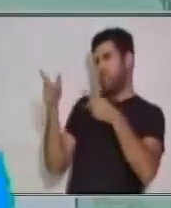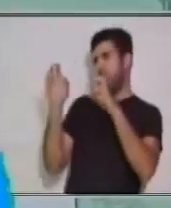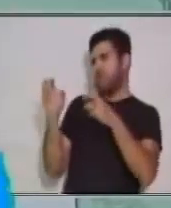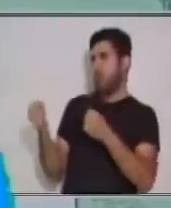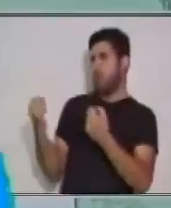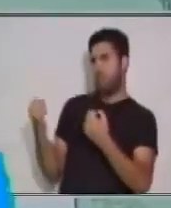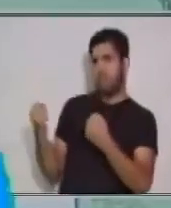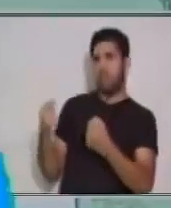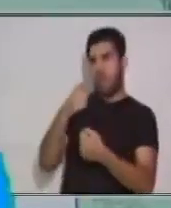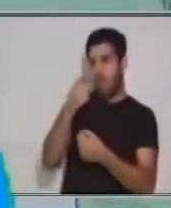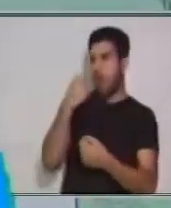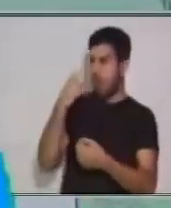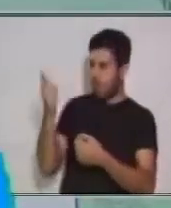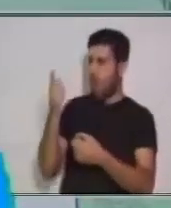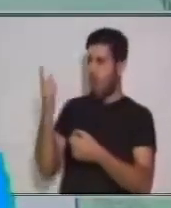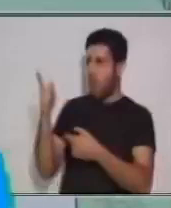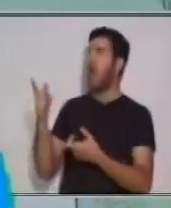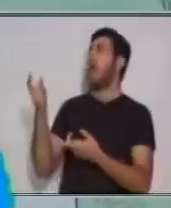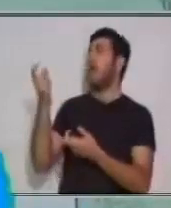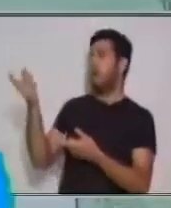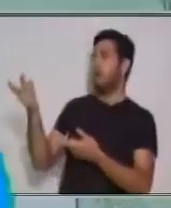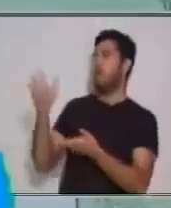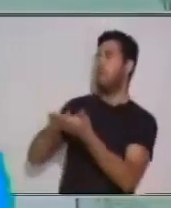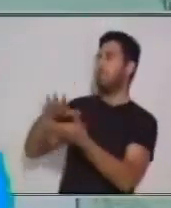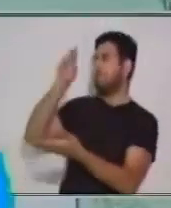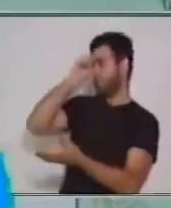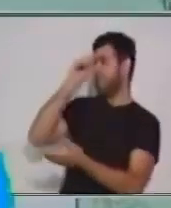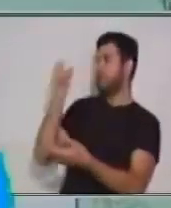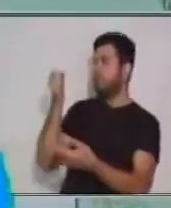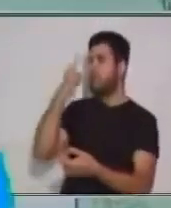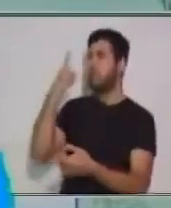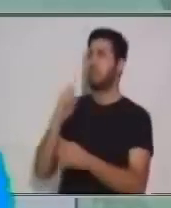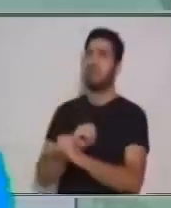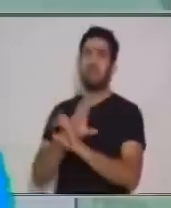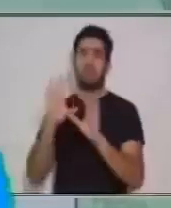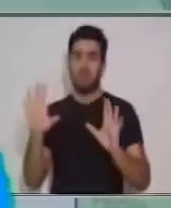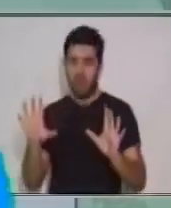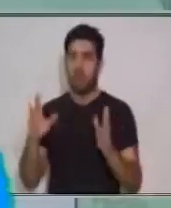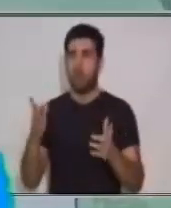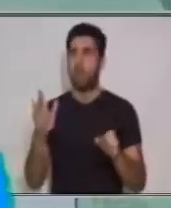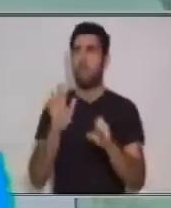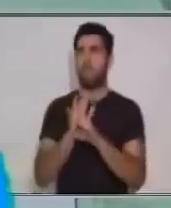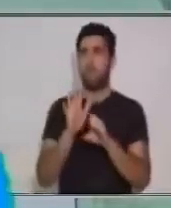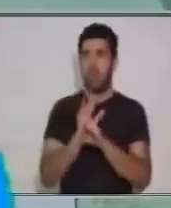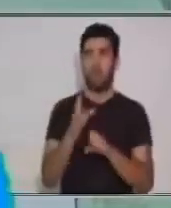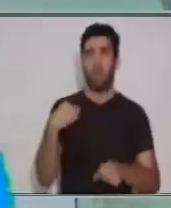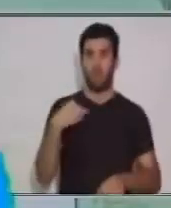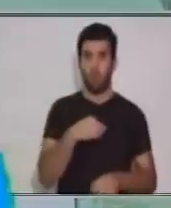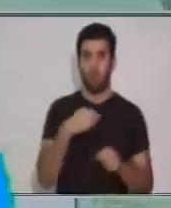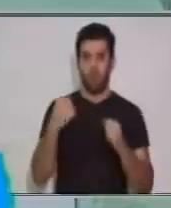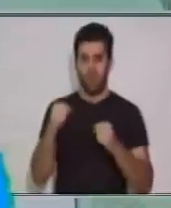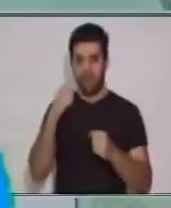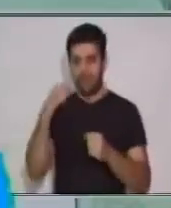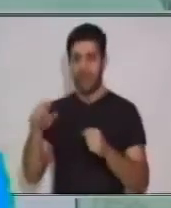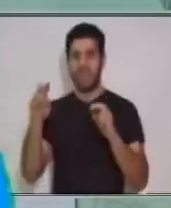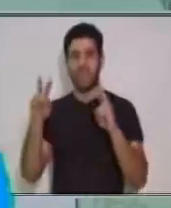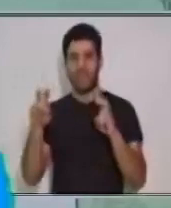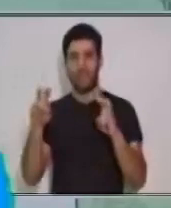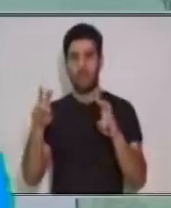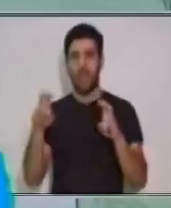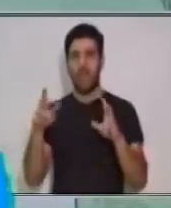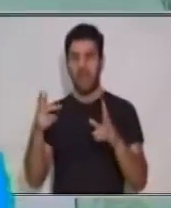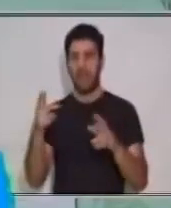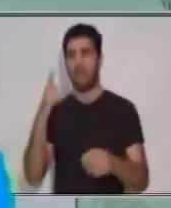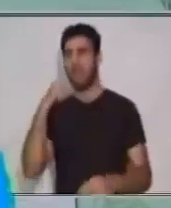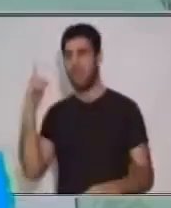a leer varias veces hasta que logres comprender el texto. Por ejemplo, en el ejercicio que hicimos cuando leímos el tema de fuentes de información,